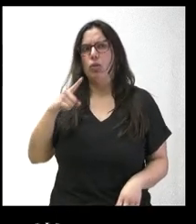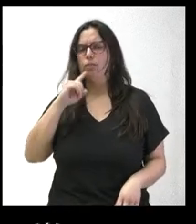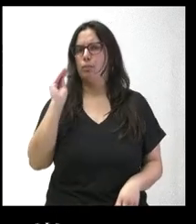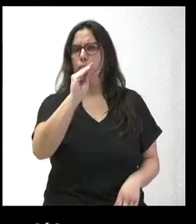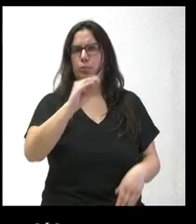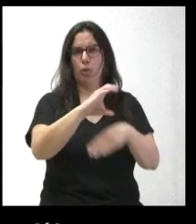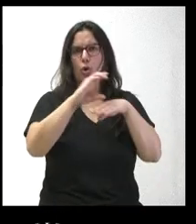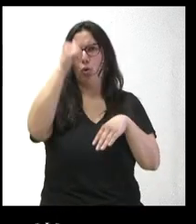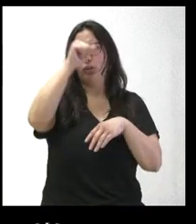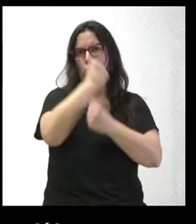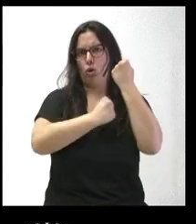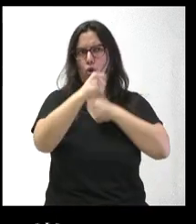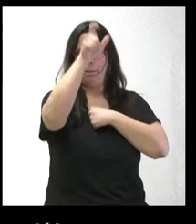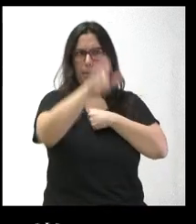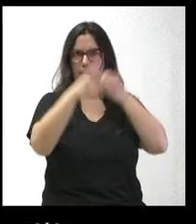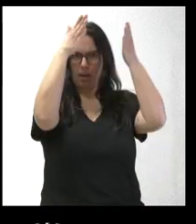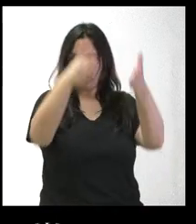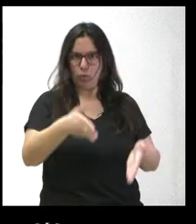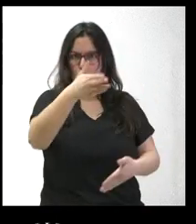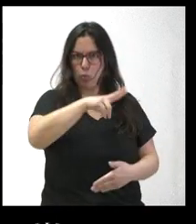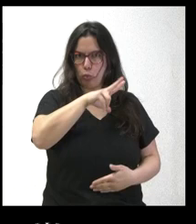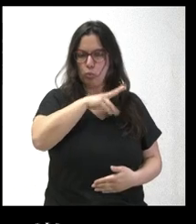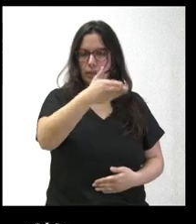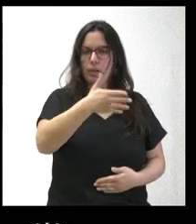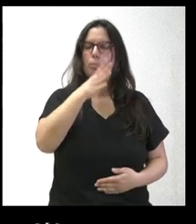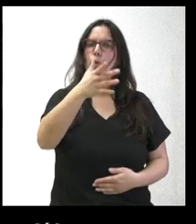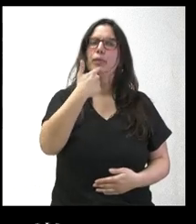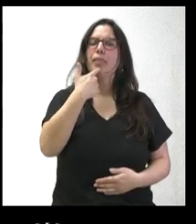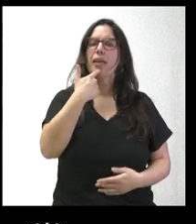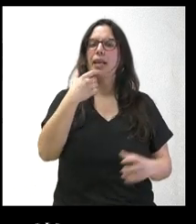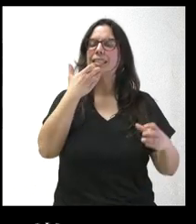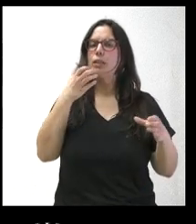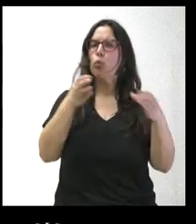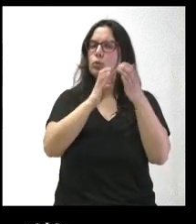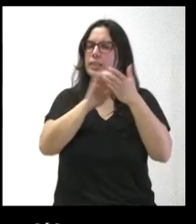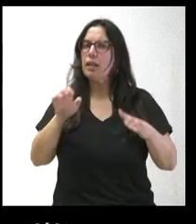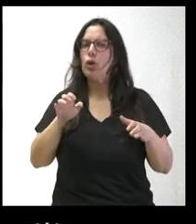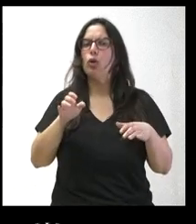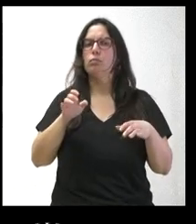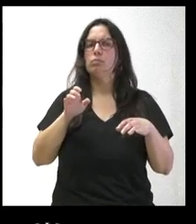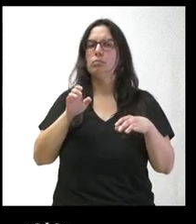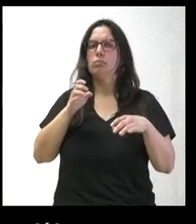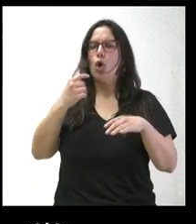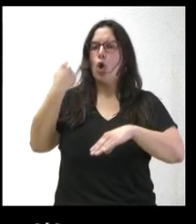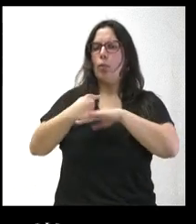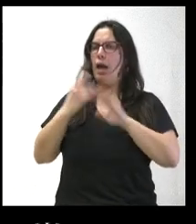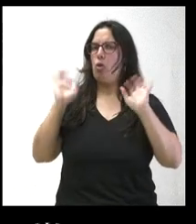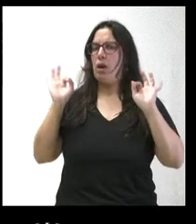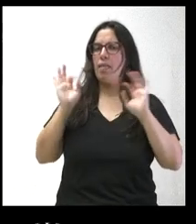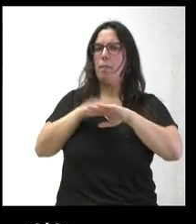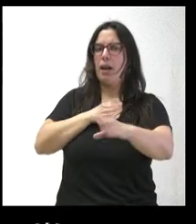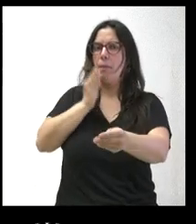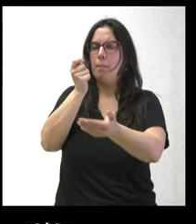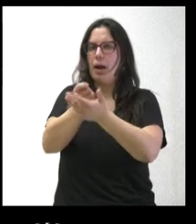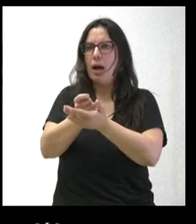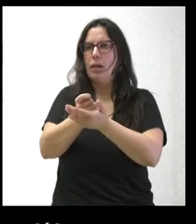como consejero de Economía, para que explicara por qué, si la Junta no tiene la obligación de financiar el SERLA, por qué se